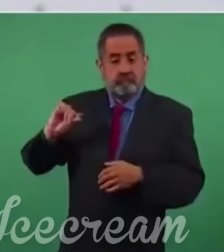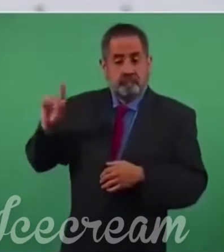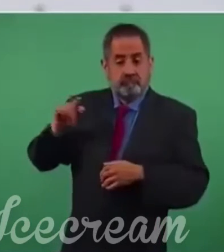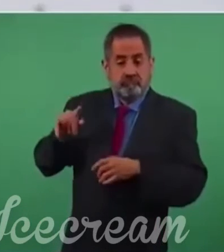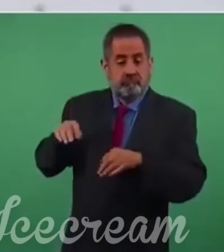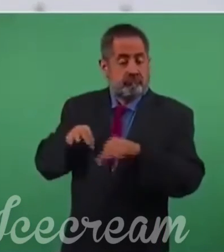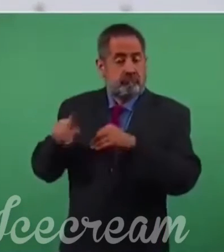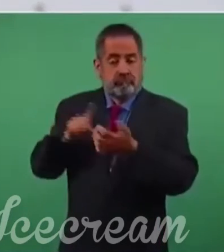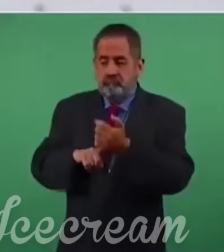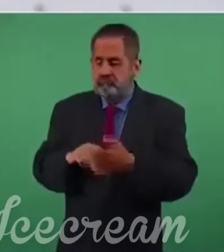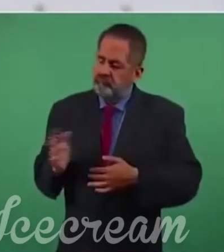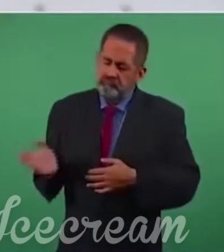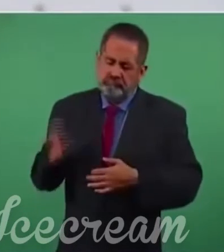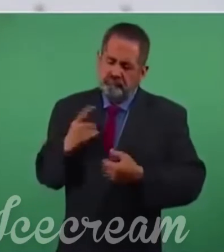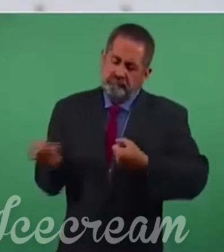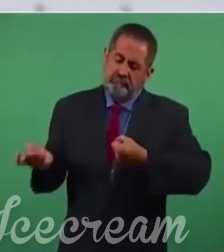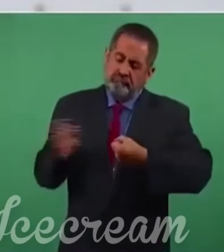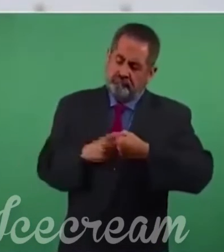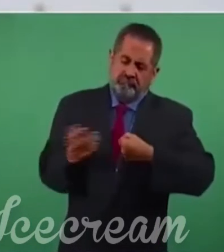públicos, a sus empresas.